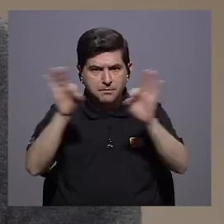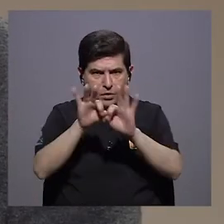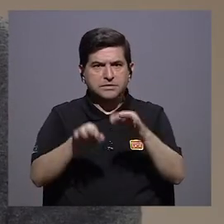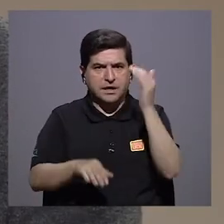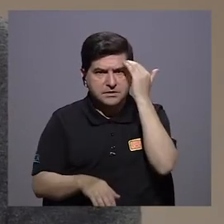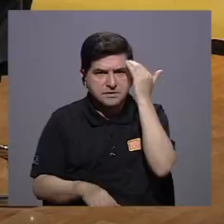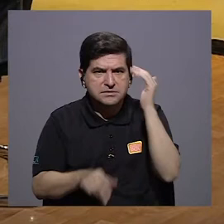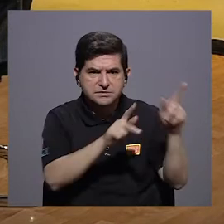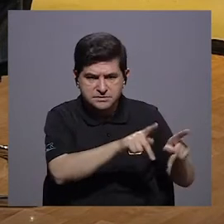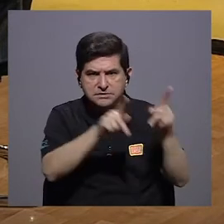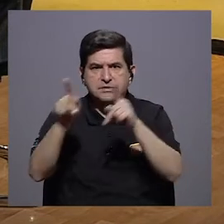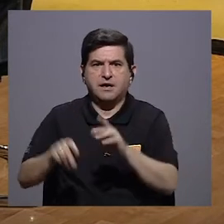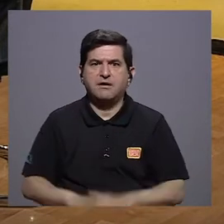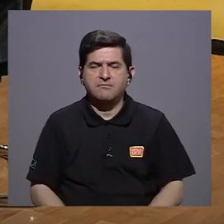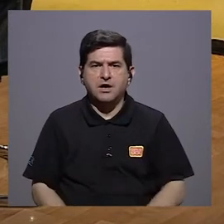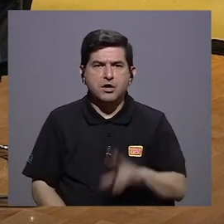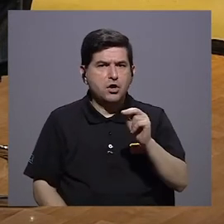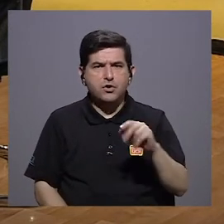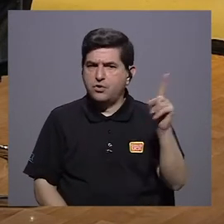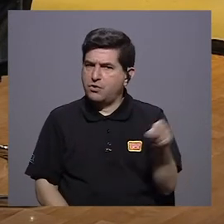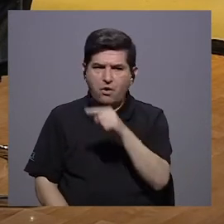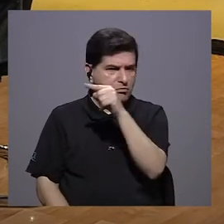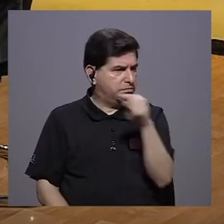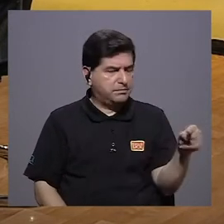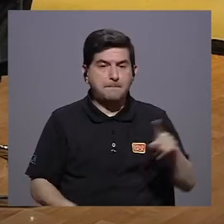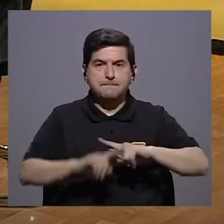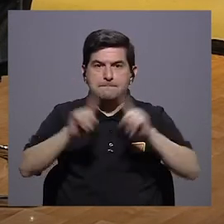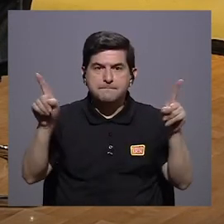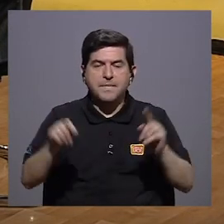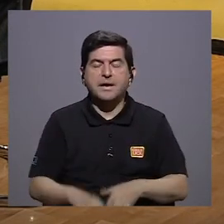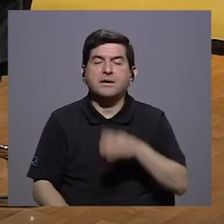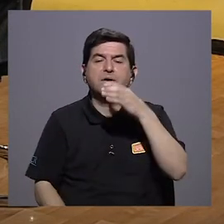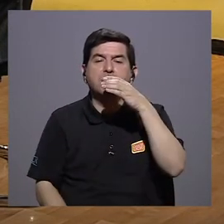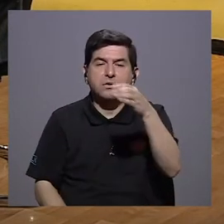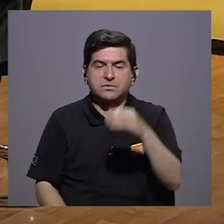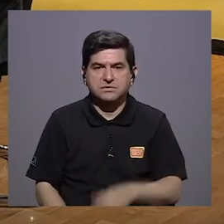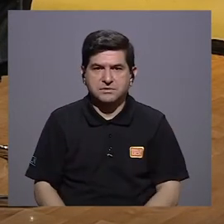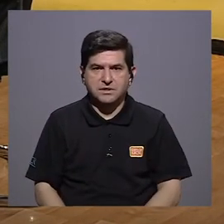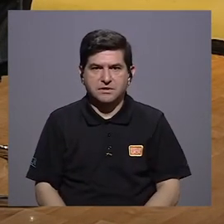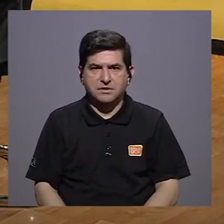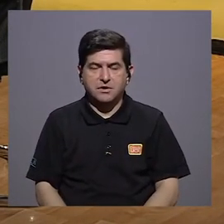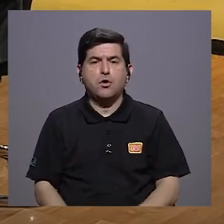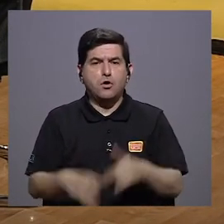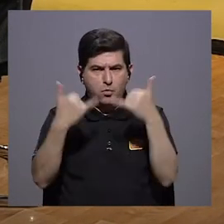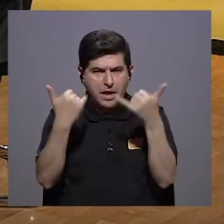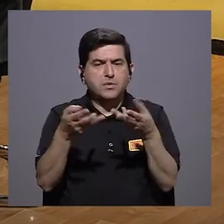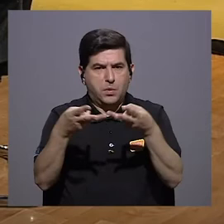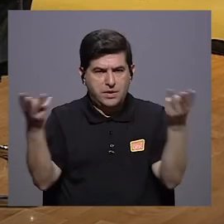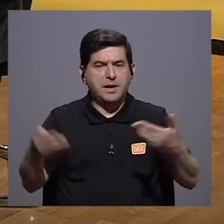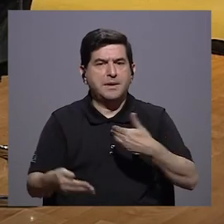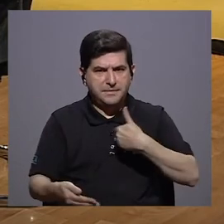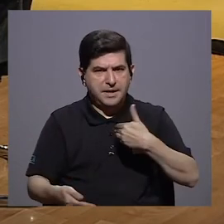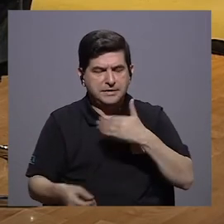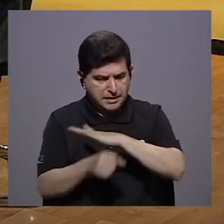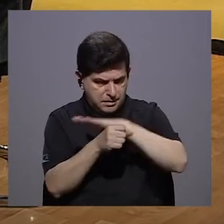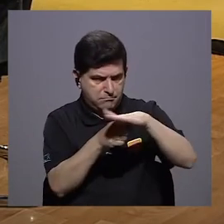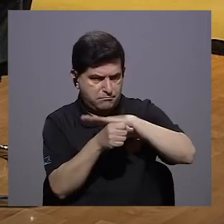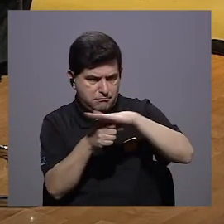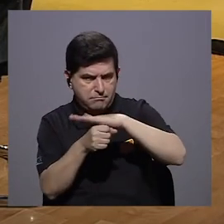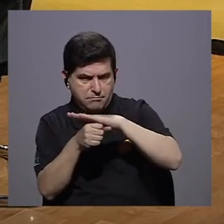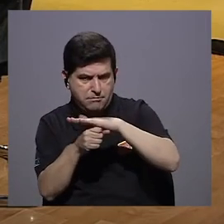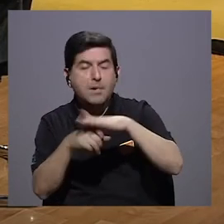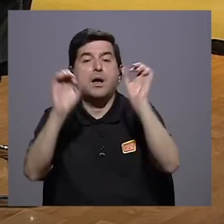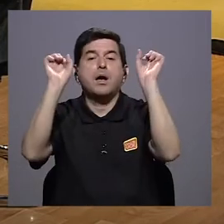le quede a la ciudadanía, que no es de descartarla del todo, pero que sí es una recomendación que cuando haya lo suficiente de abastecimiento,